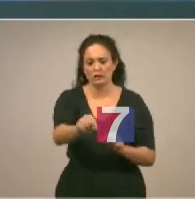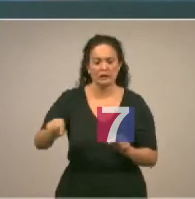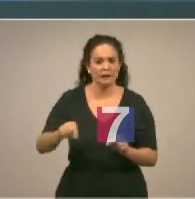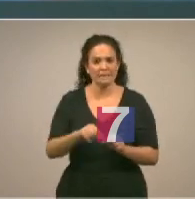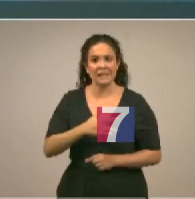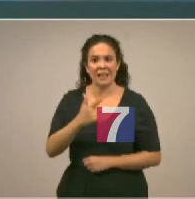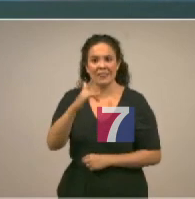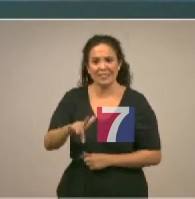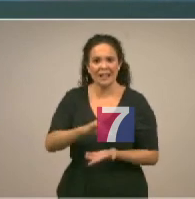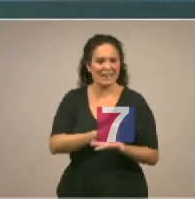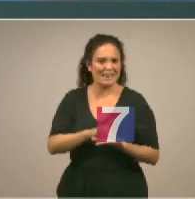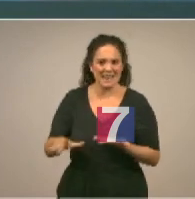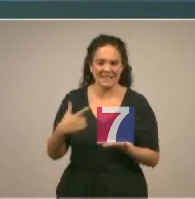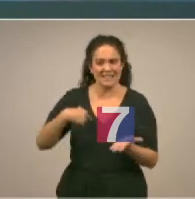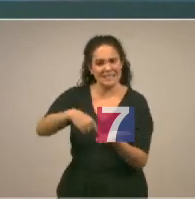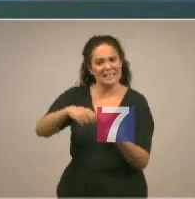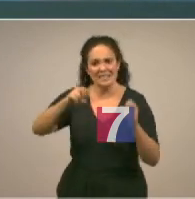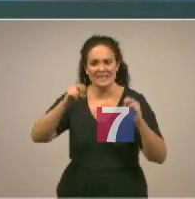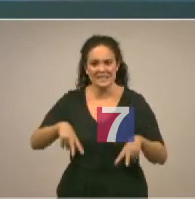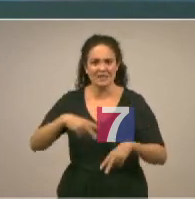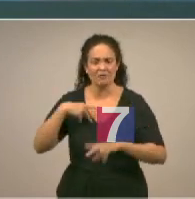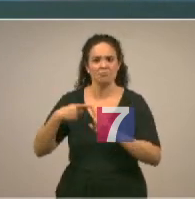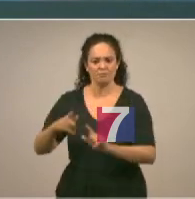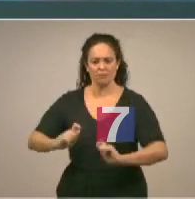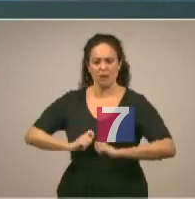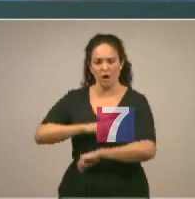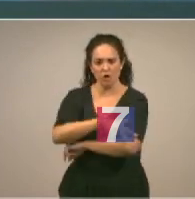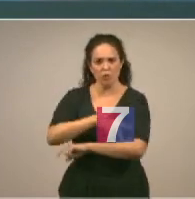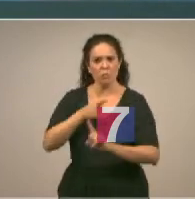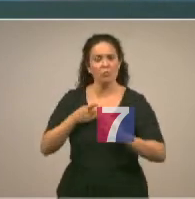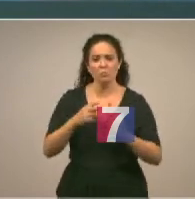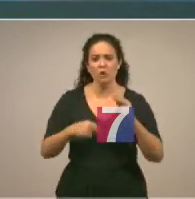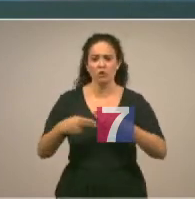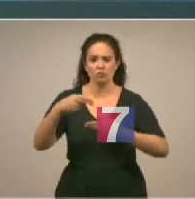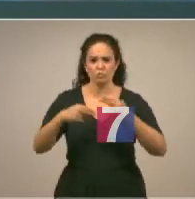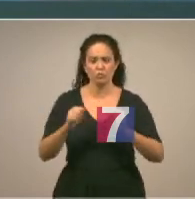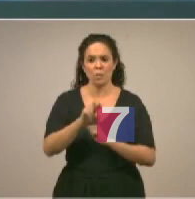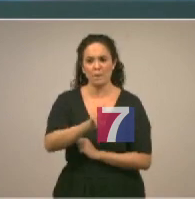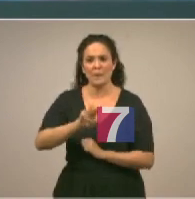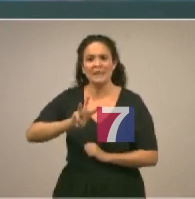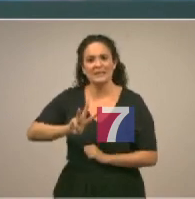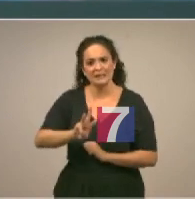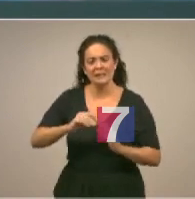forma gratuita y libre de cargas al Gobierno para la construcción de 23 viviendas de la mano de la Sociedad Pública Bisesa